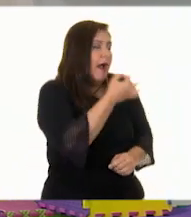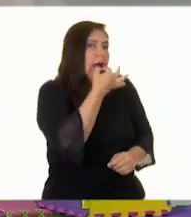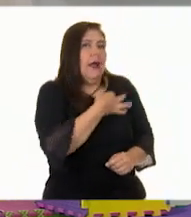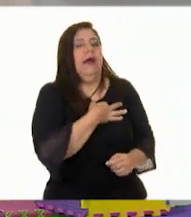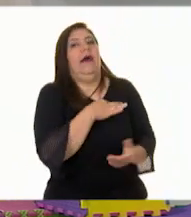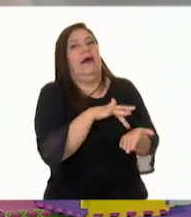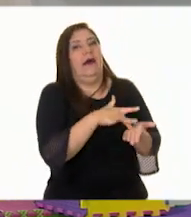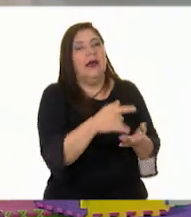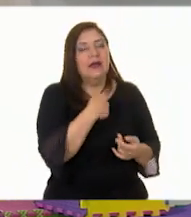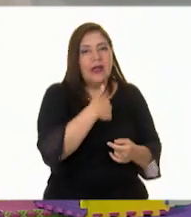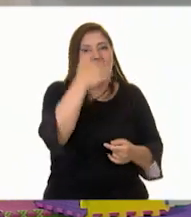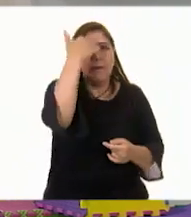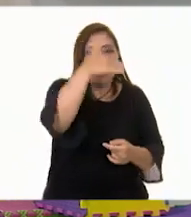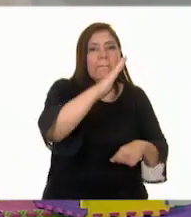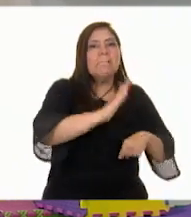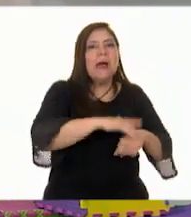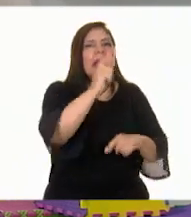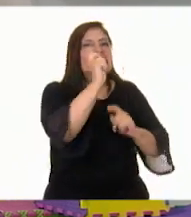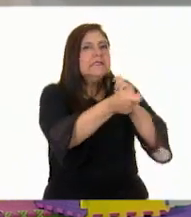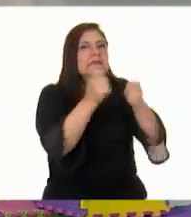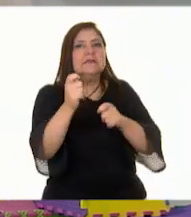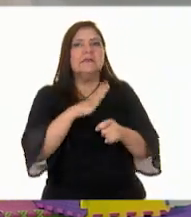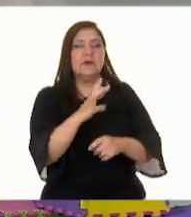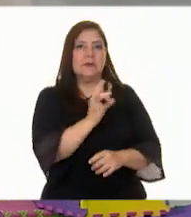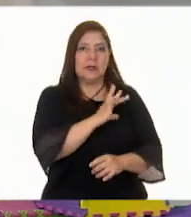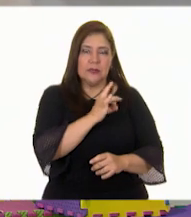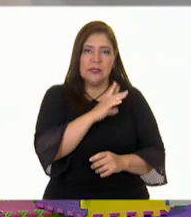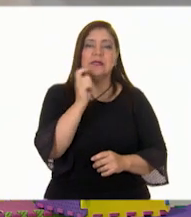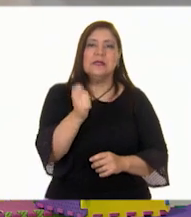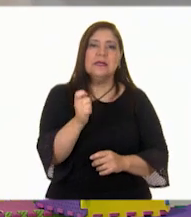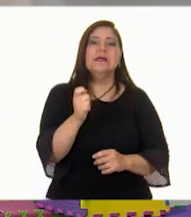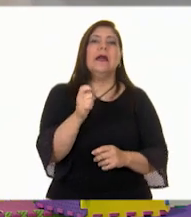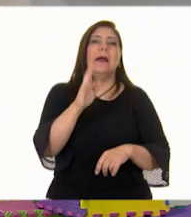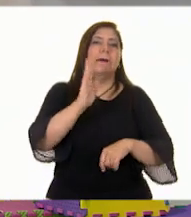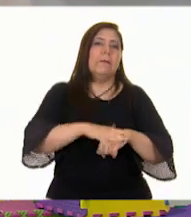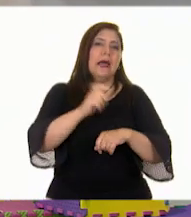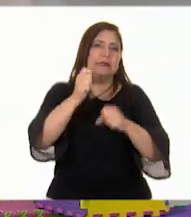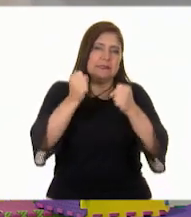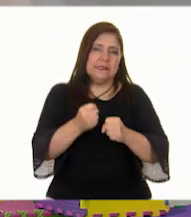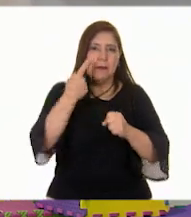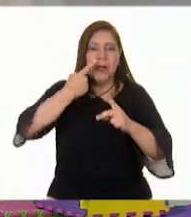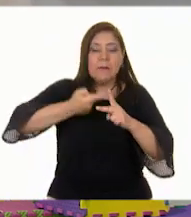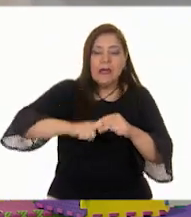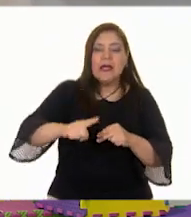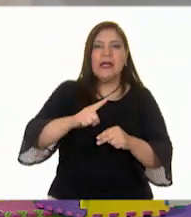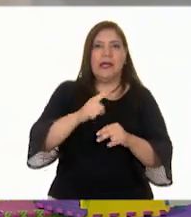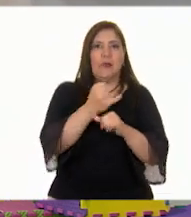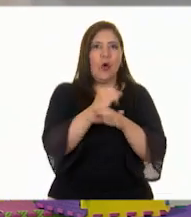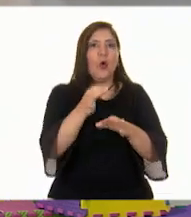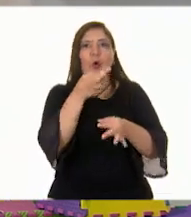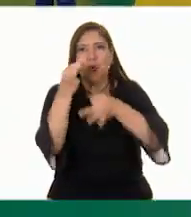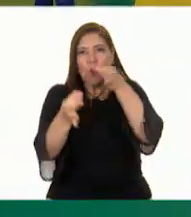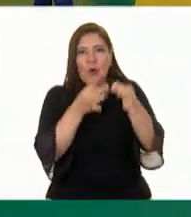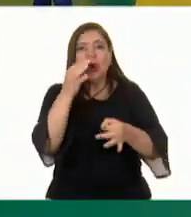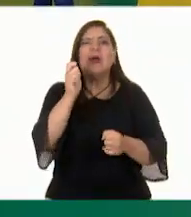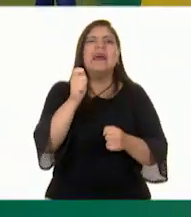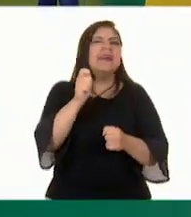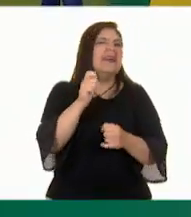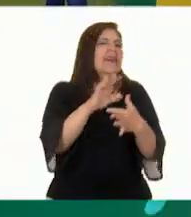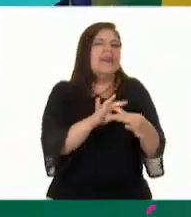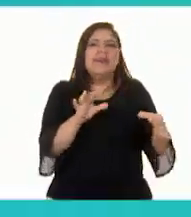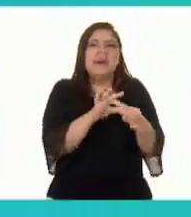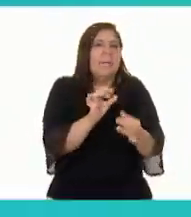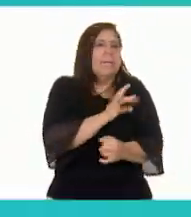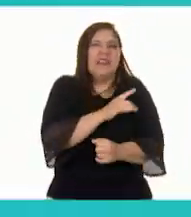conocer más acerca del miedo. Y bueno, ¿por qué no empezamos con el informativo y que ellos nos expliquen qué es el miedo? ¡Vamos a verlo!